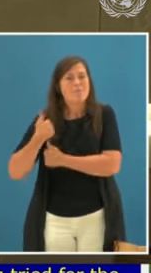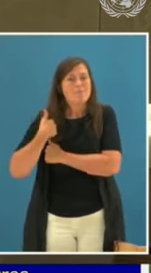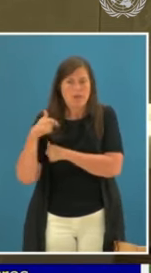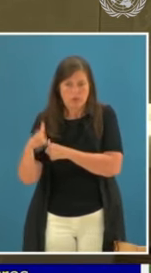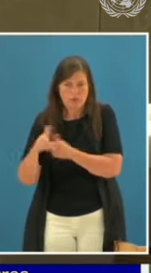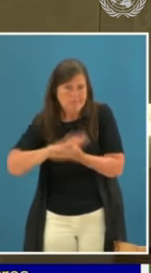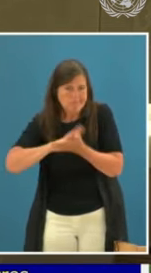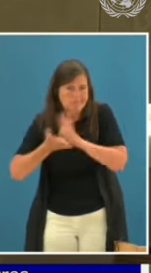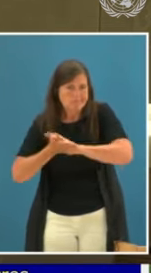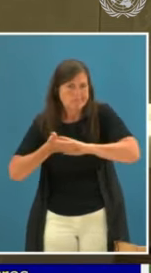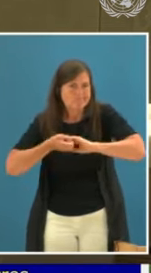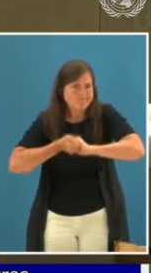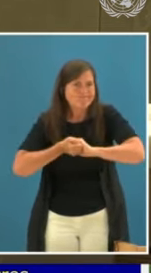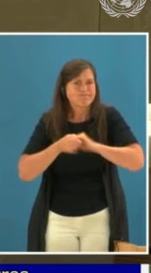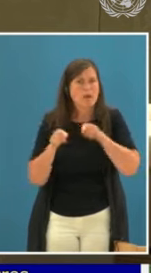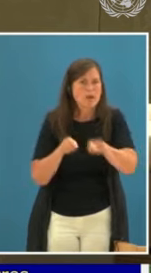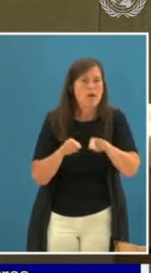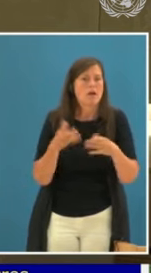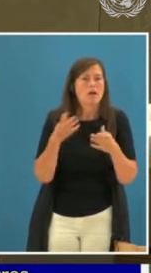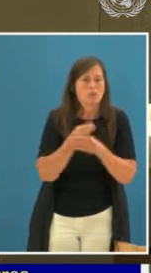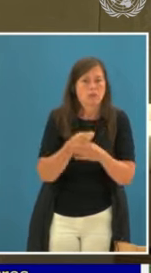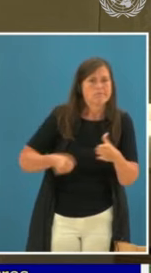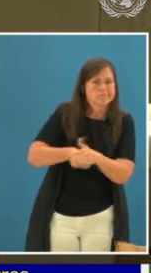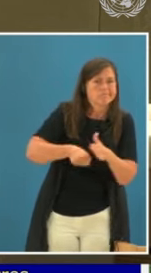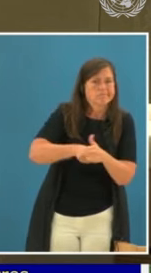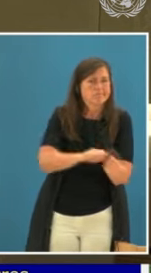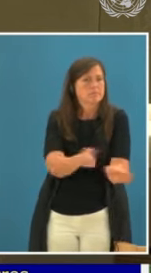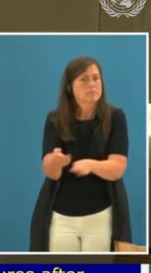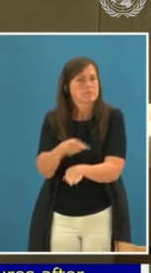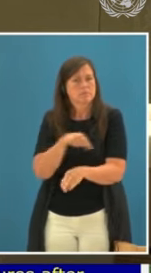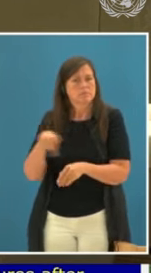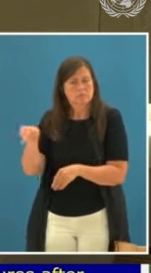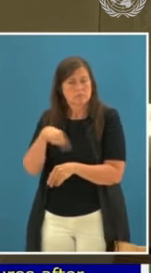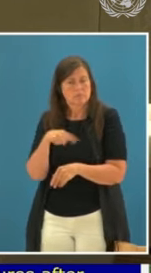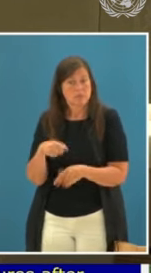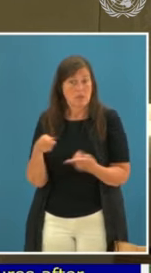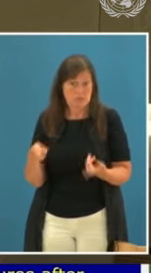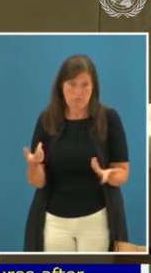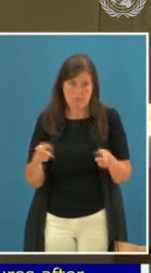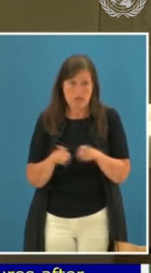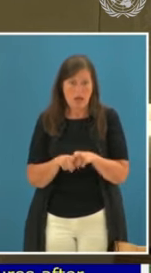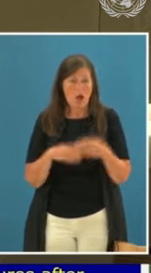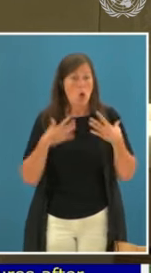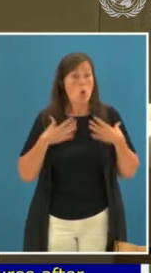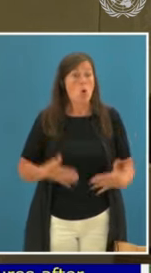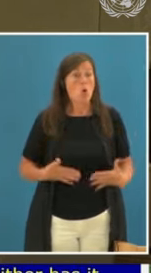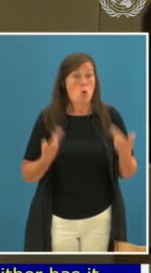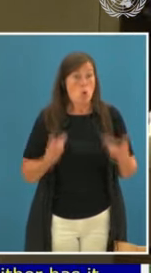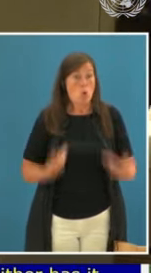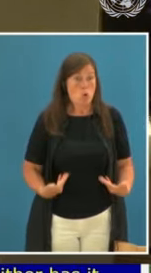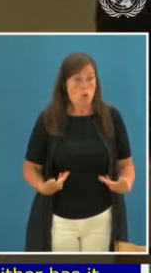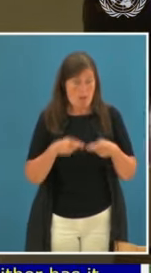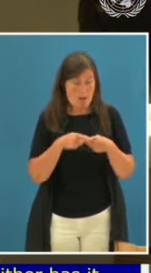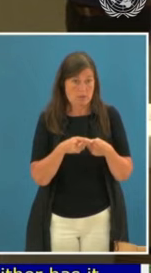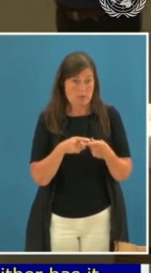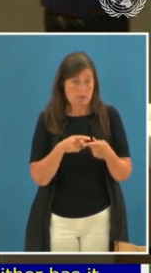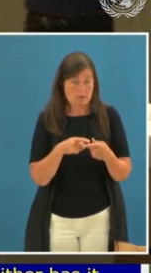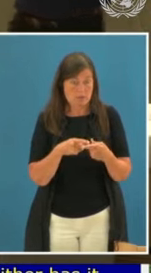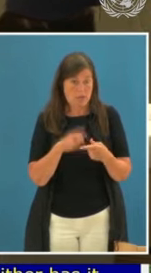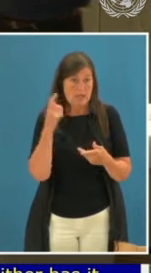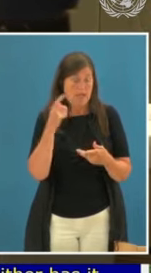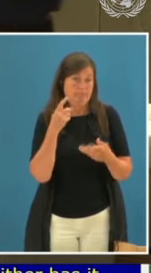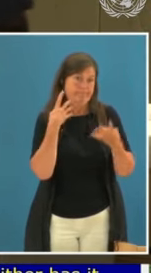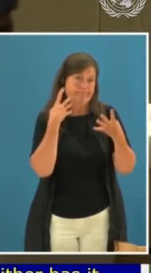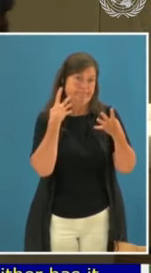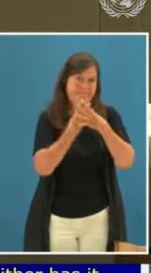crímenes de lesa humanidad en Colombia y sigue atenta a la situación. Esperamos que esta Corte escuche el mensaje de la Comisión de Paz del Parlamento colombiano que